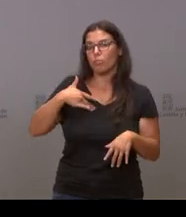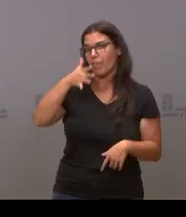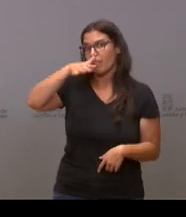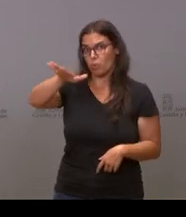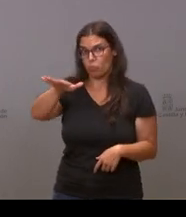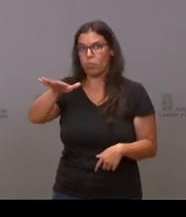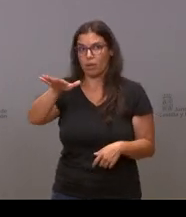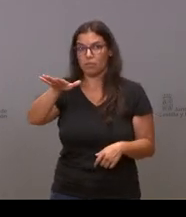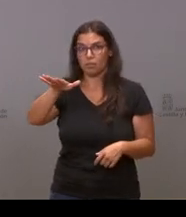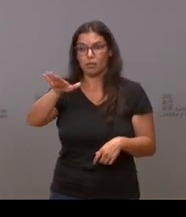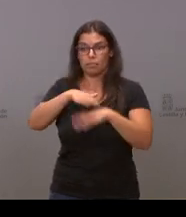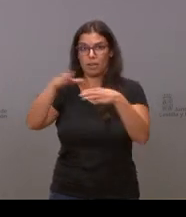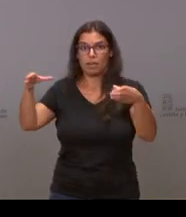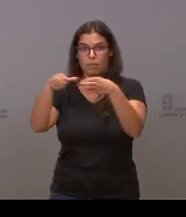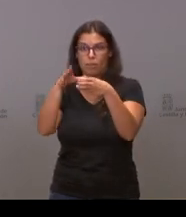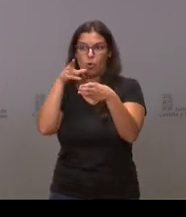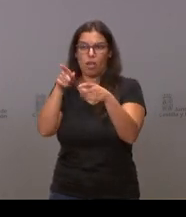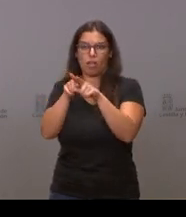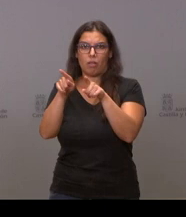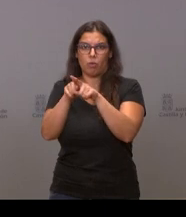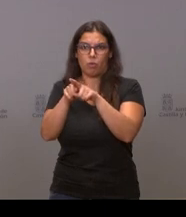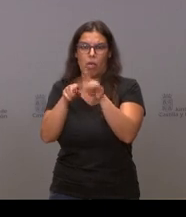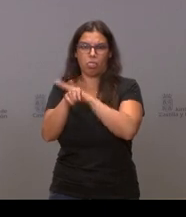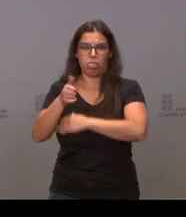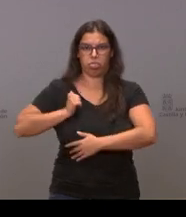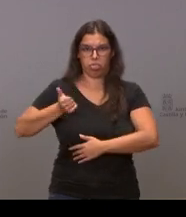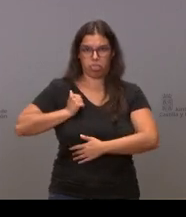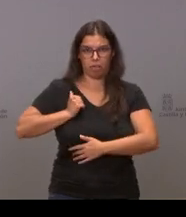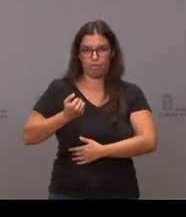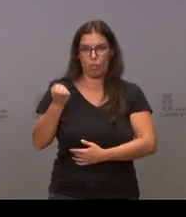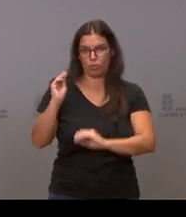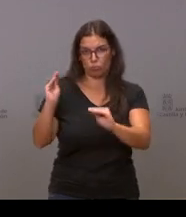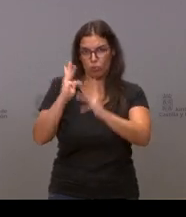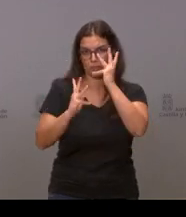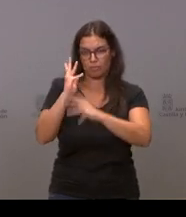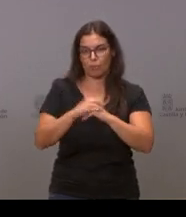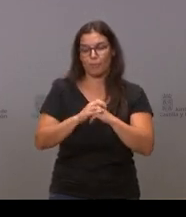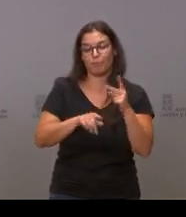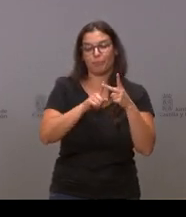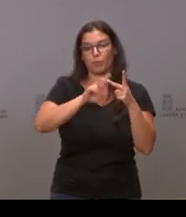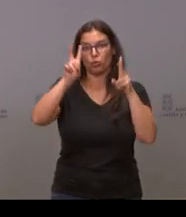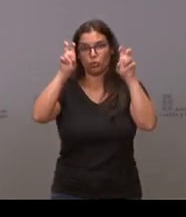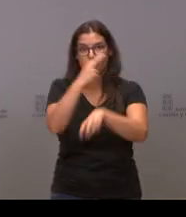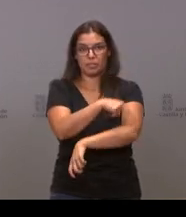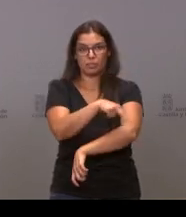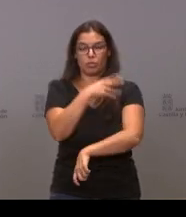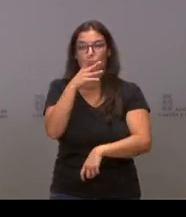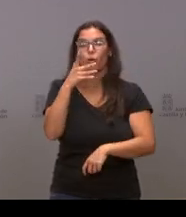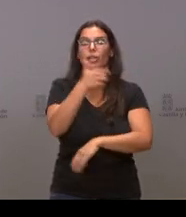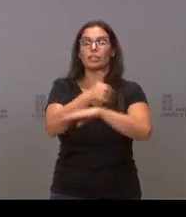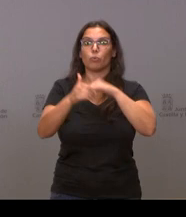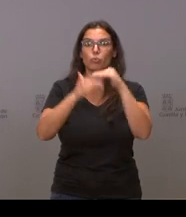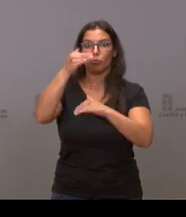precisamente a ese equipo de gobierno por presunta prevaricación administrativa. Luego le quería preguntar por un tema sanitario, porque el TSJ acaba de condenar a